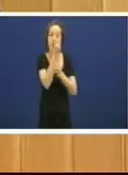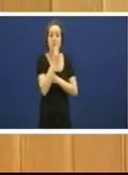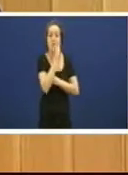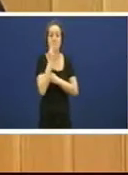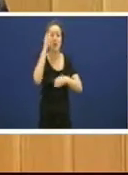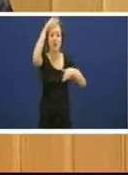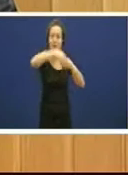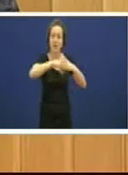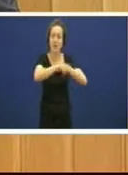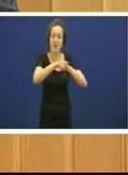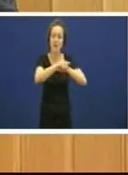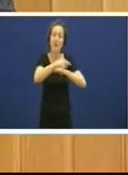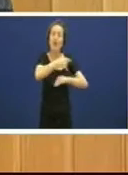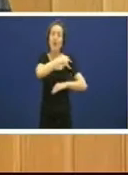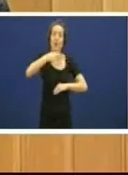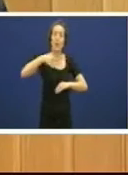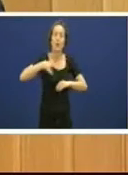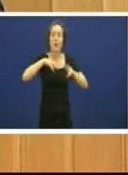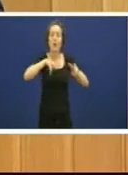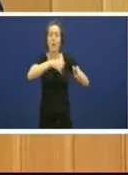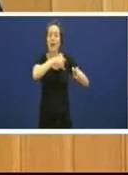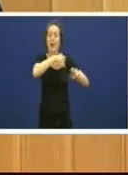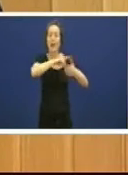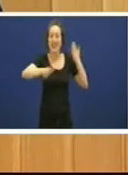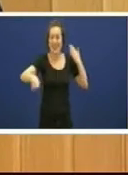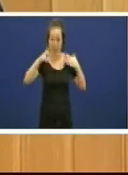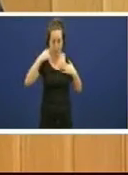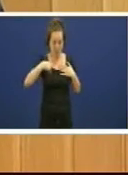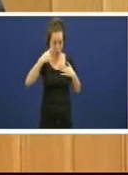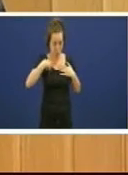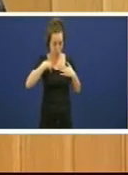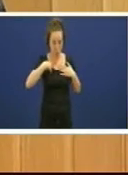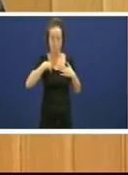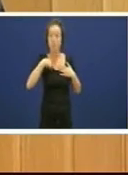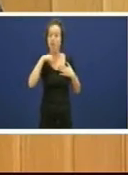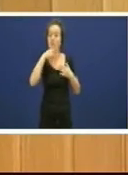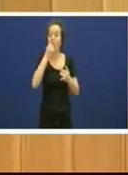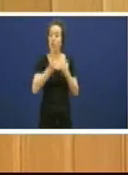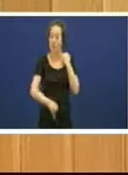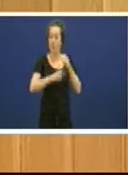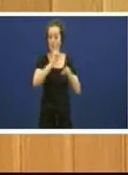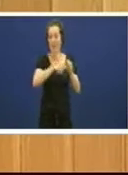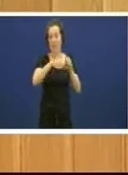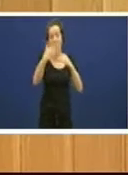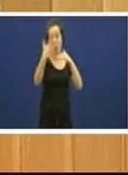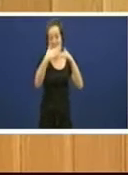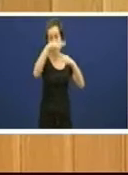de Nova Galicia Banco de determinada participación da Caixa no banco que confiamos en que se non ao 100